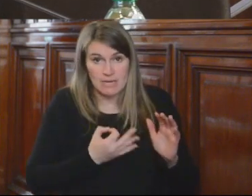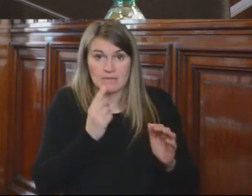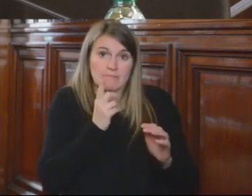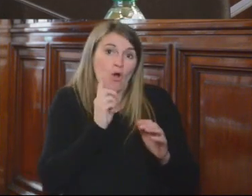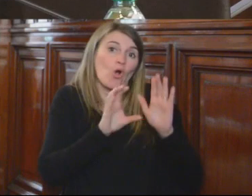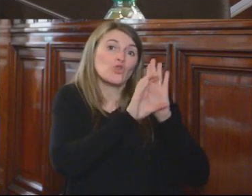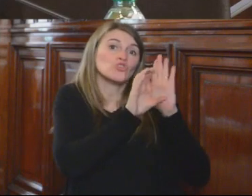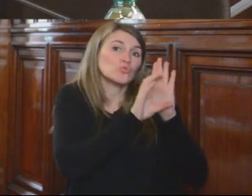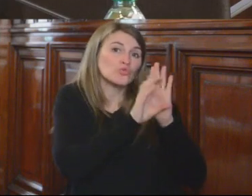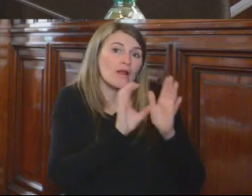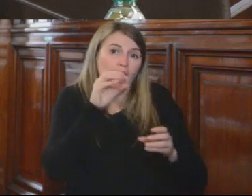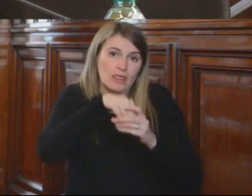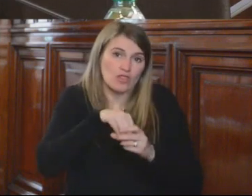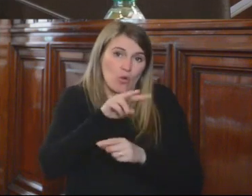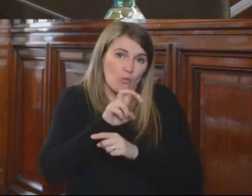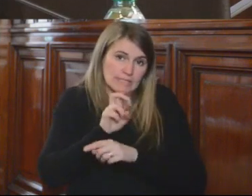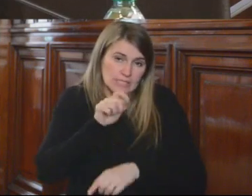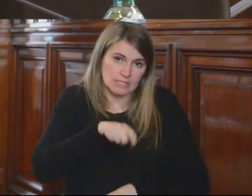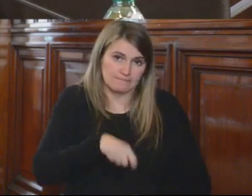Plurinacional. Eso es todo.